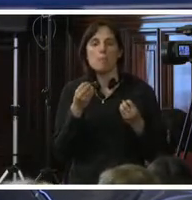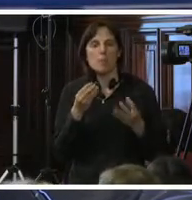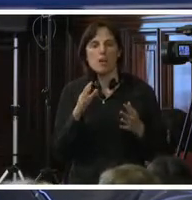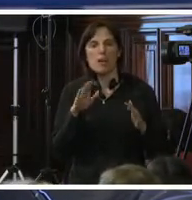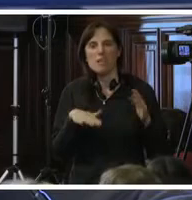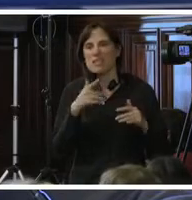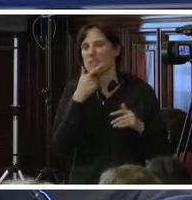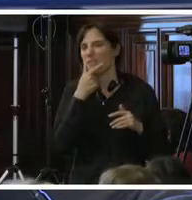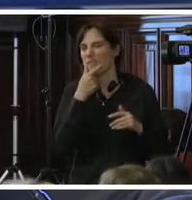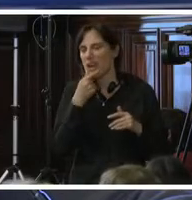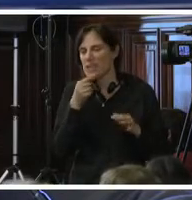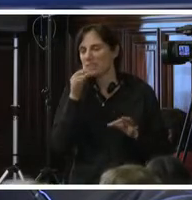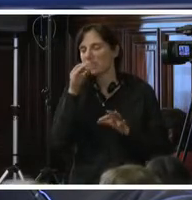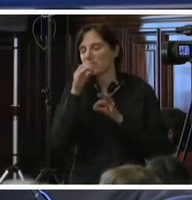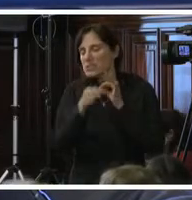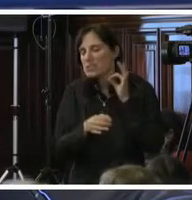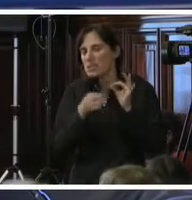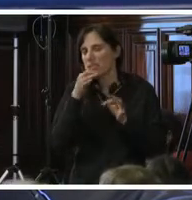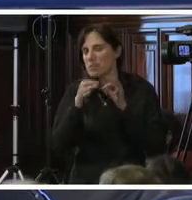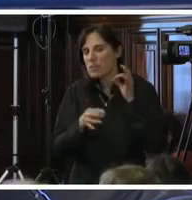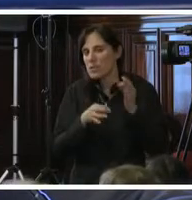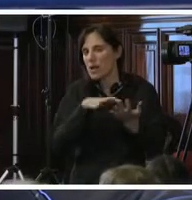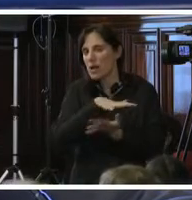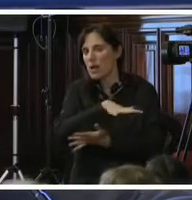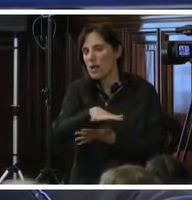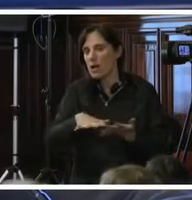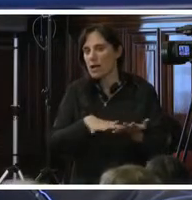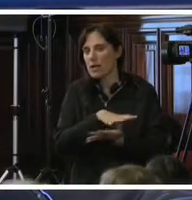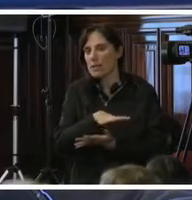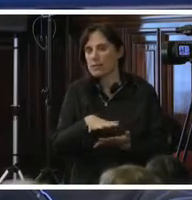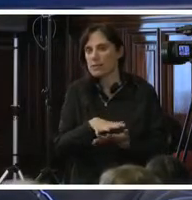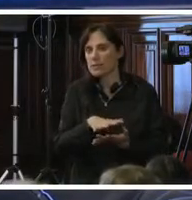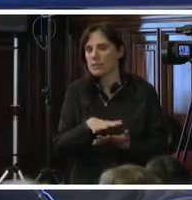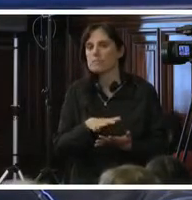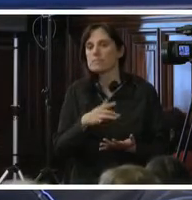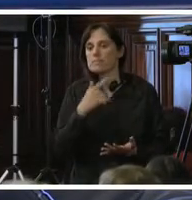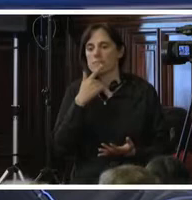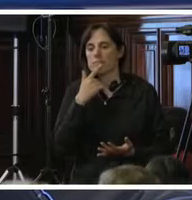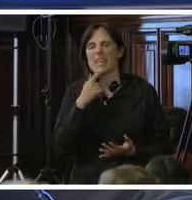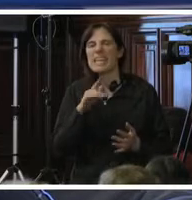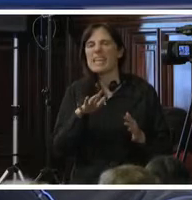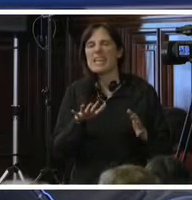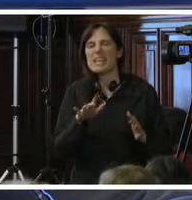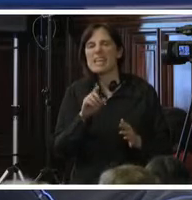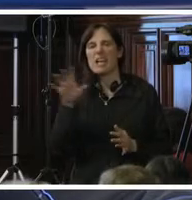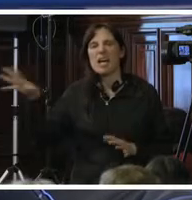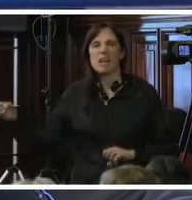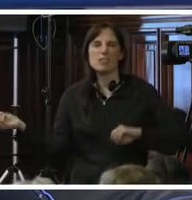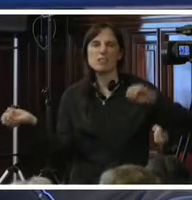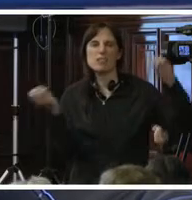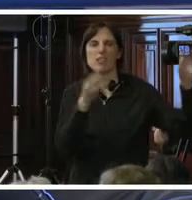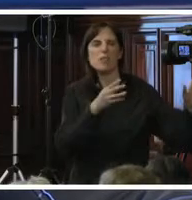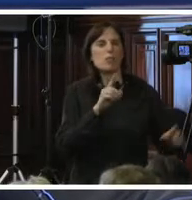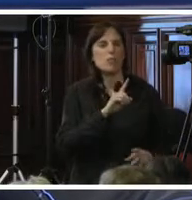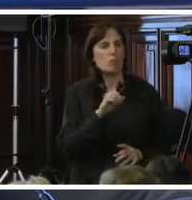más fácil explicar un fenómeno explicando lo que no es, lo que no es la trata de personas. Entonces,